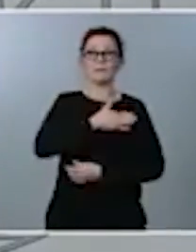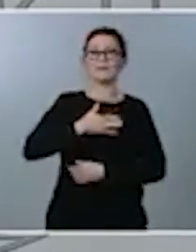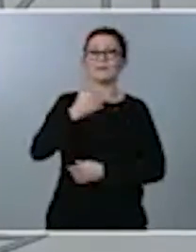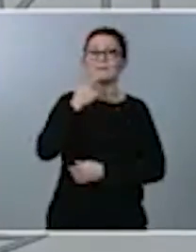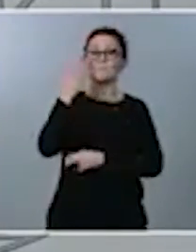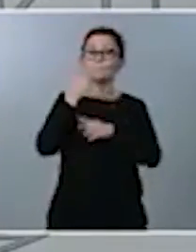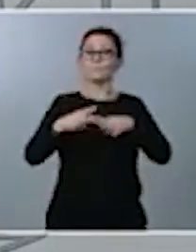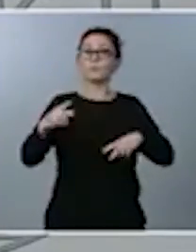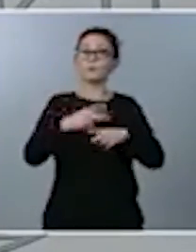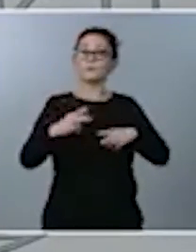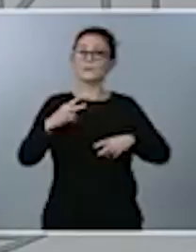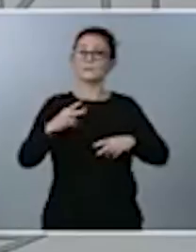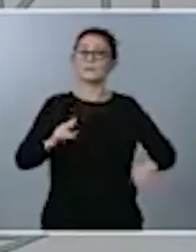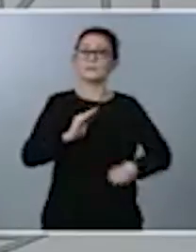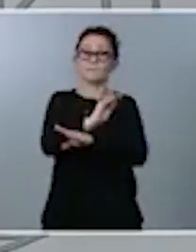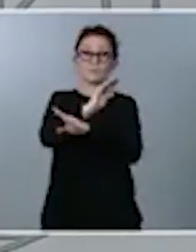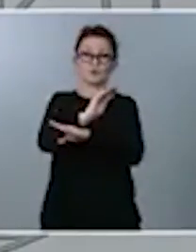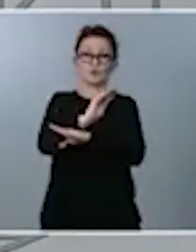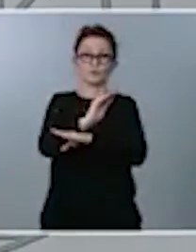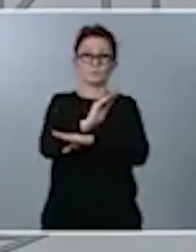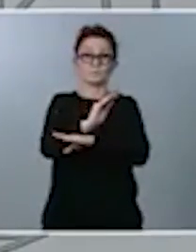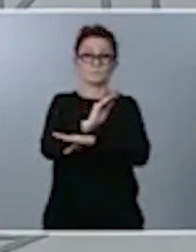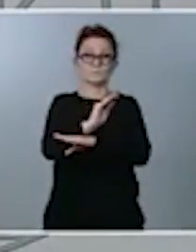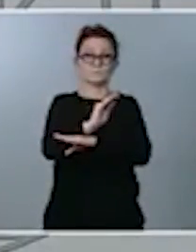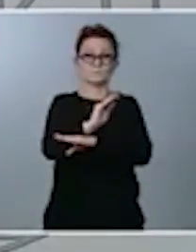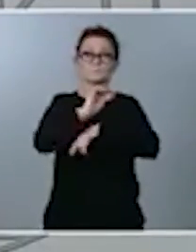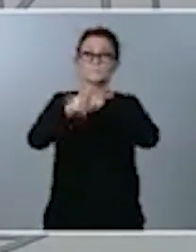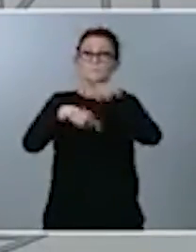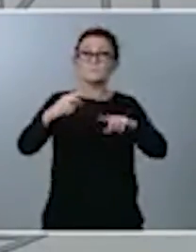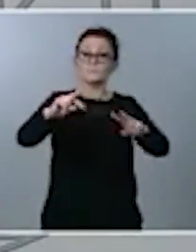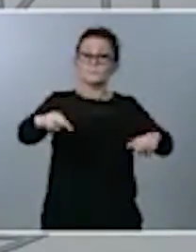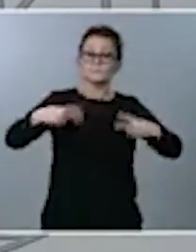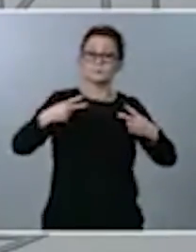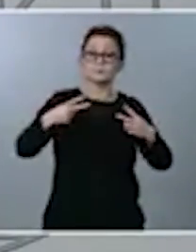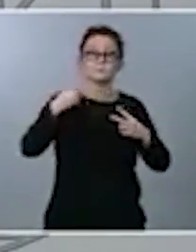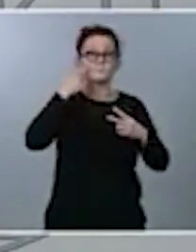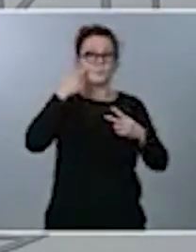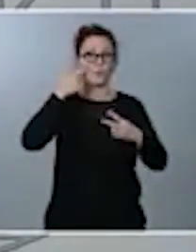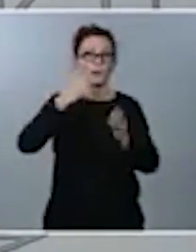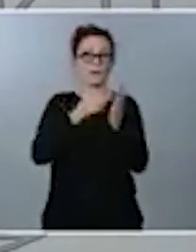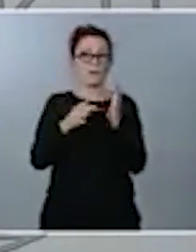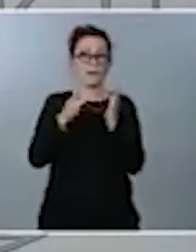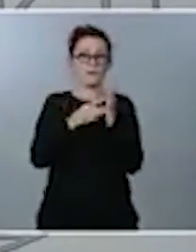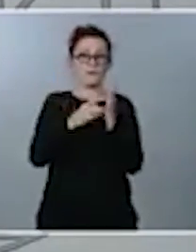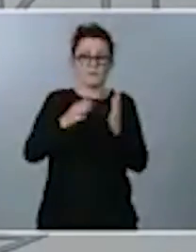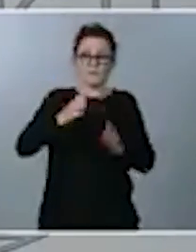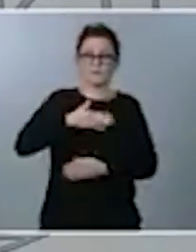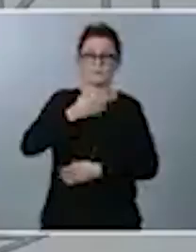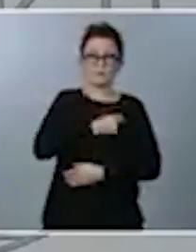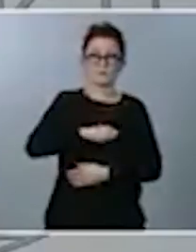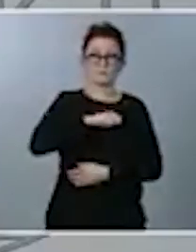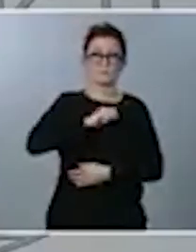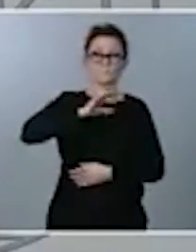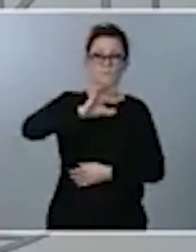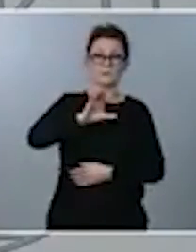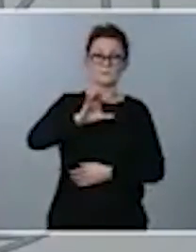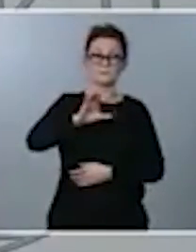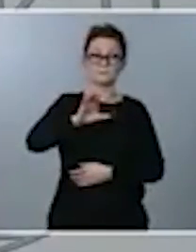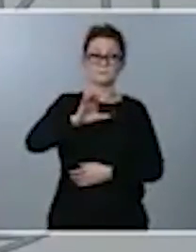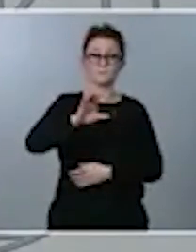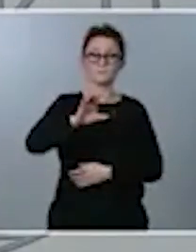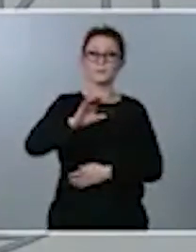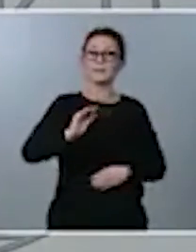inversión que nos debe permitir este salto de calidad que va a dar nuestro país. Este capítulo, el de la inversión,